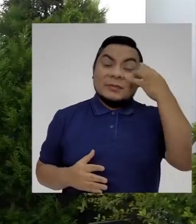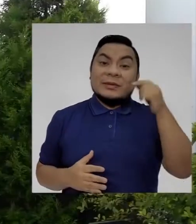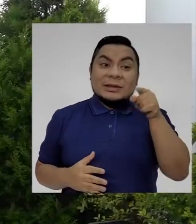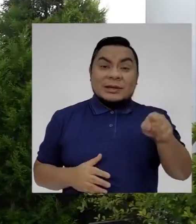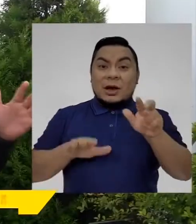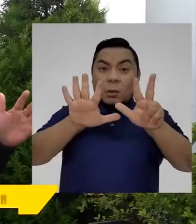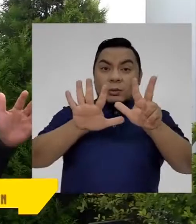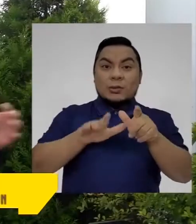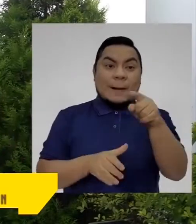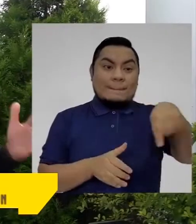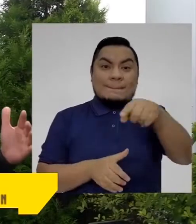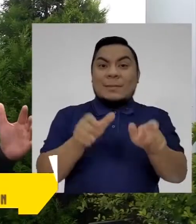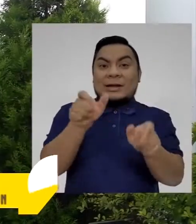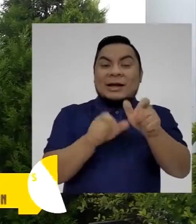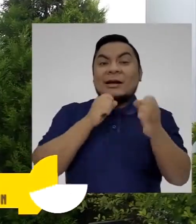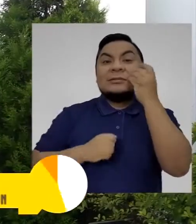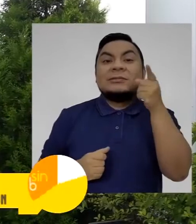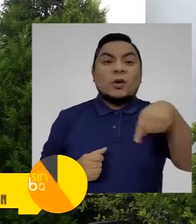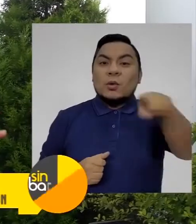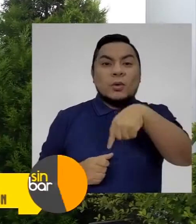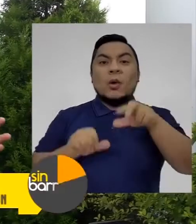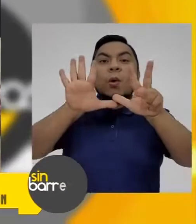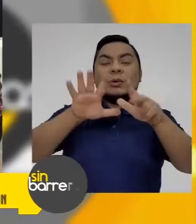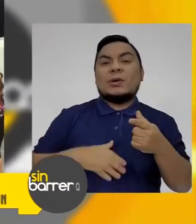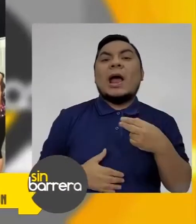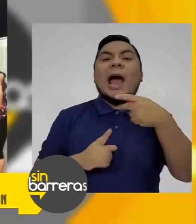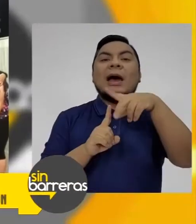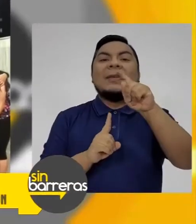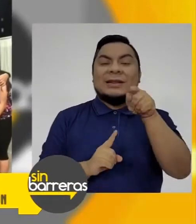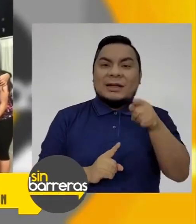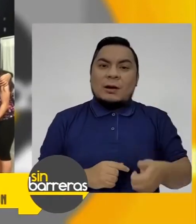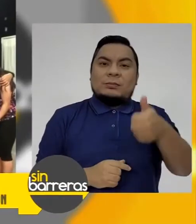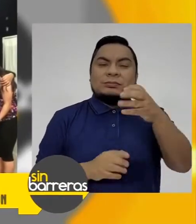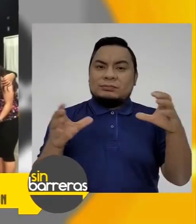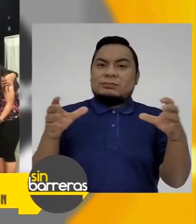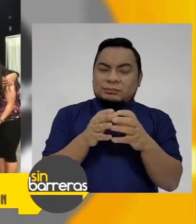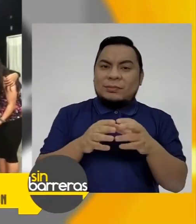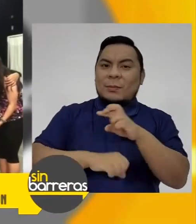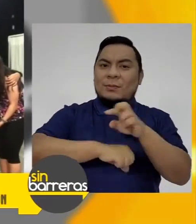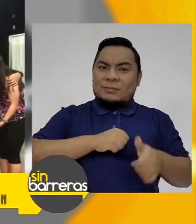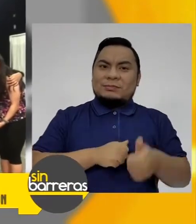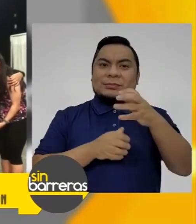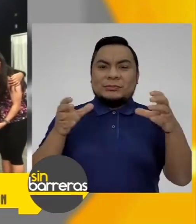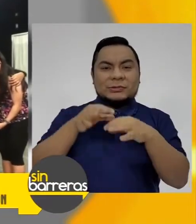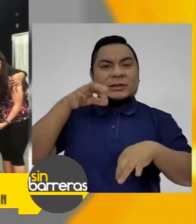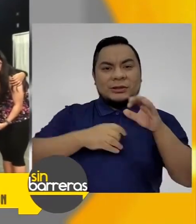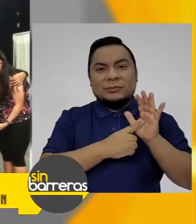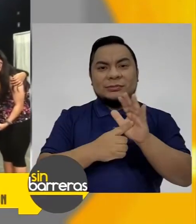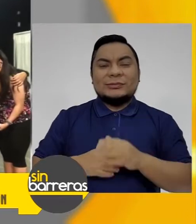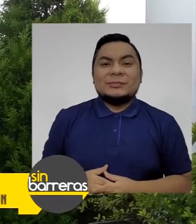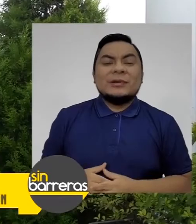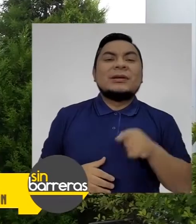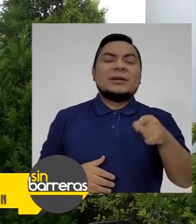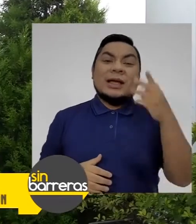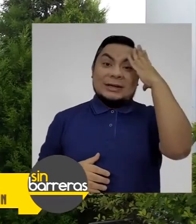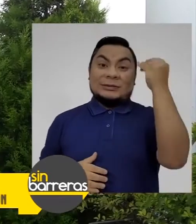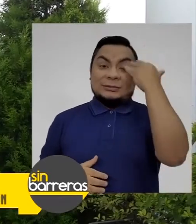De hecho, los ocho eran Hamlet, cada uno de ellos era Hamlet. Entonces, todos eran protagonistas de la obra y todos tenían un trabajo colectivo de creación.